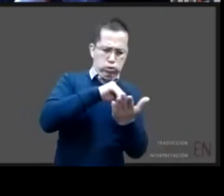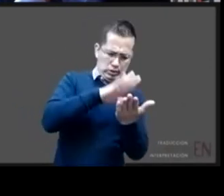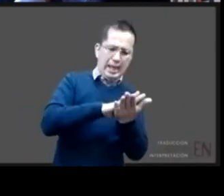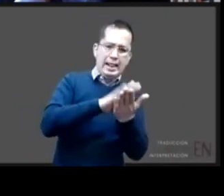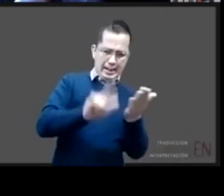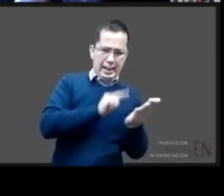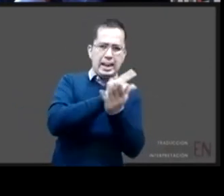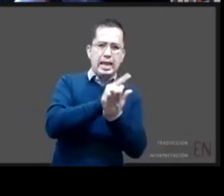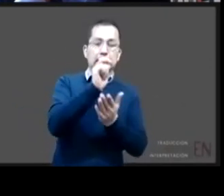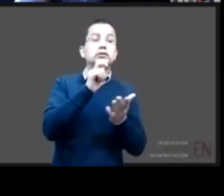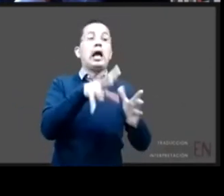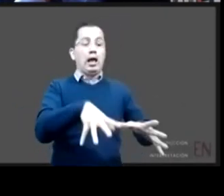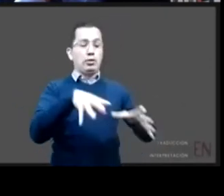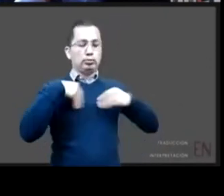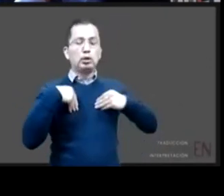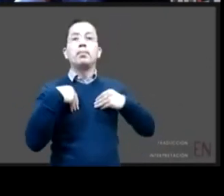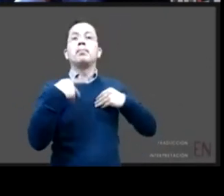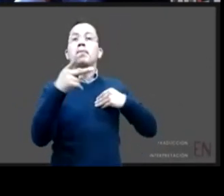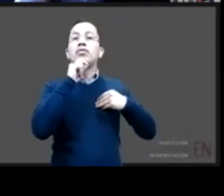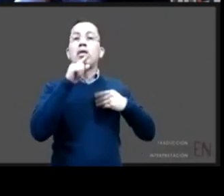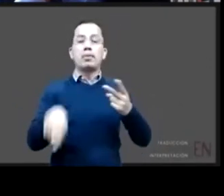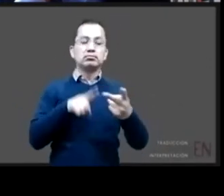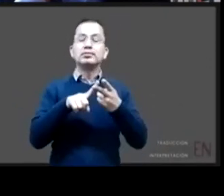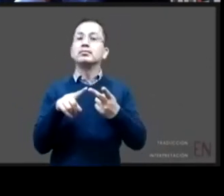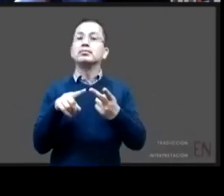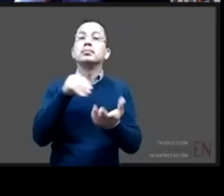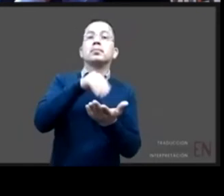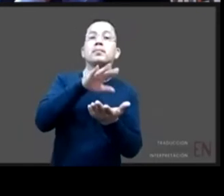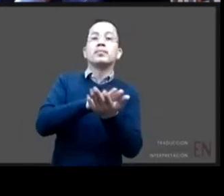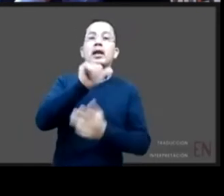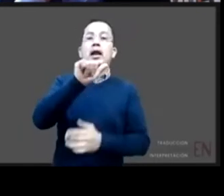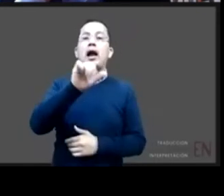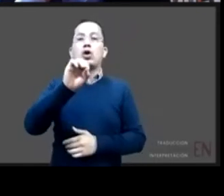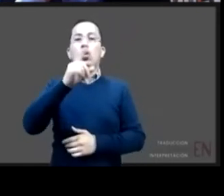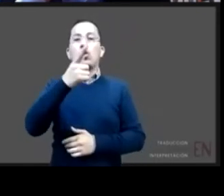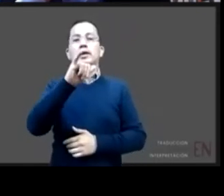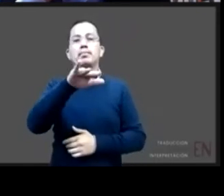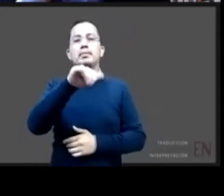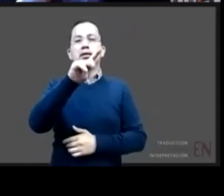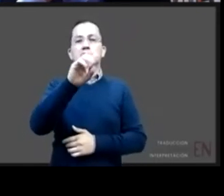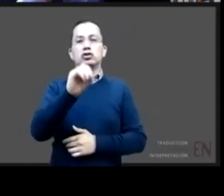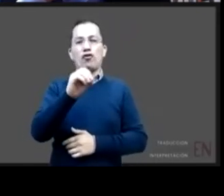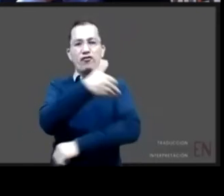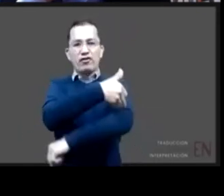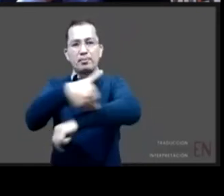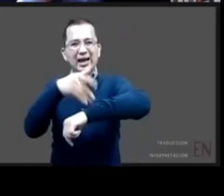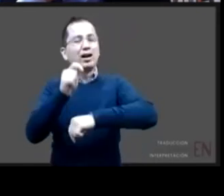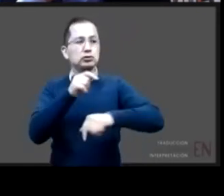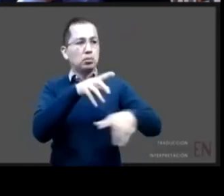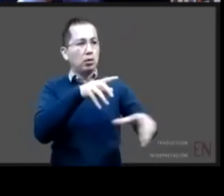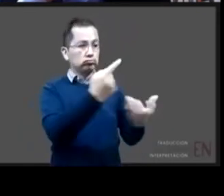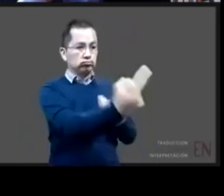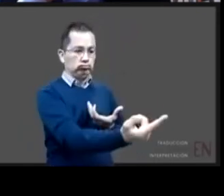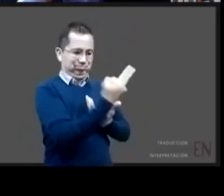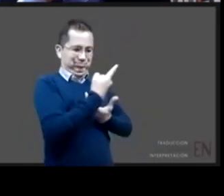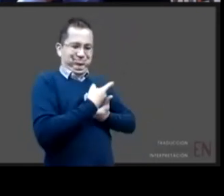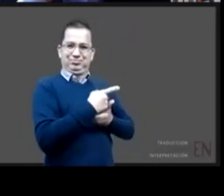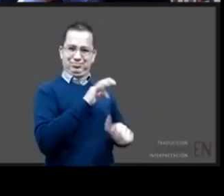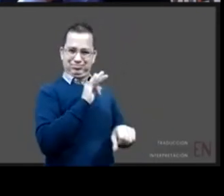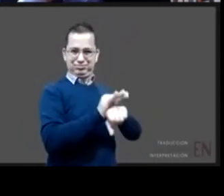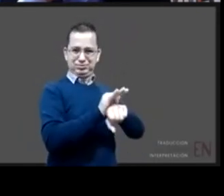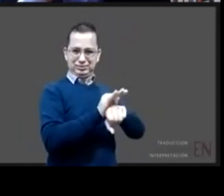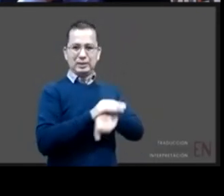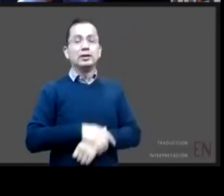figuras del acogimiento familiar uno de los aspectos que también nosotros identificamos en